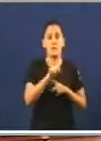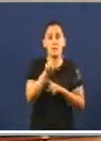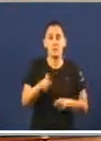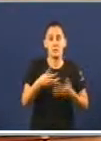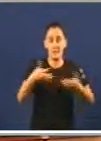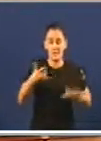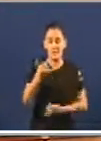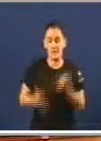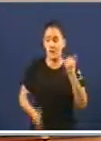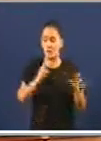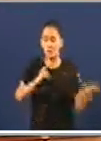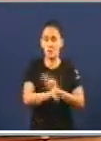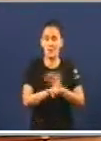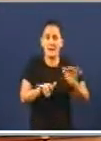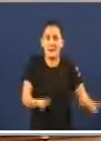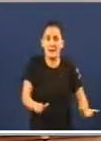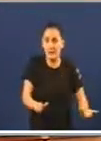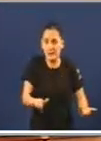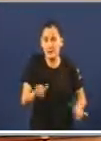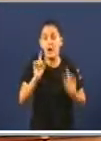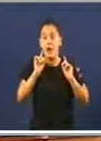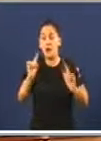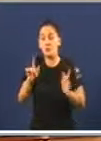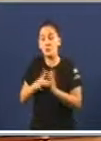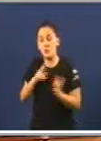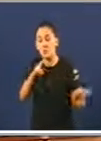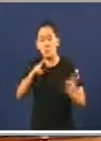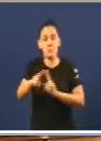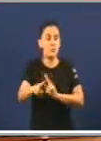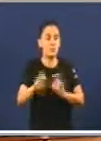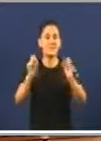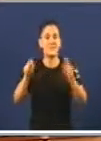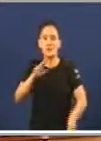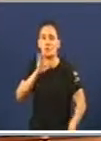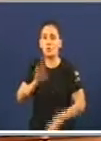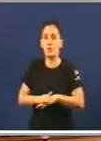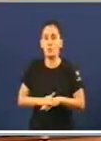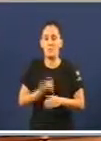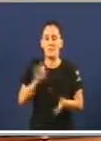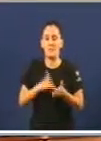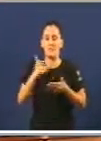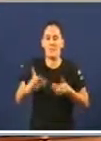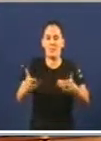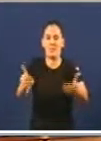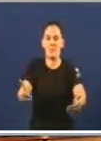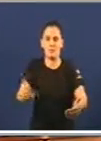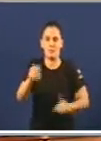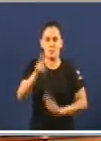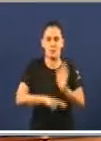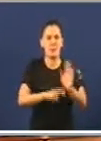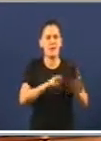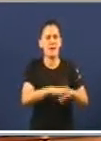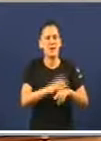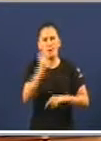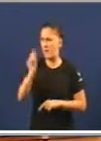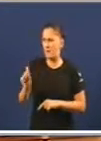por parte do Goberno. e non mellor dos casos, se respondían incumplindo os prazos estipulados normativamente. Perdón un momento, perdón